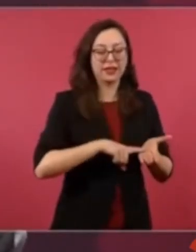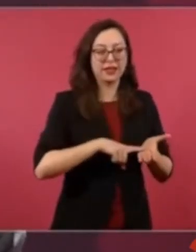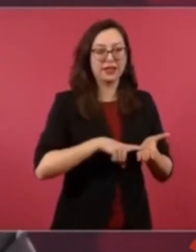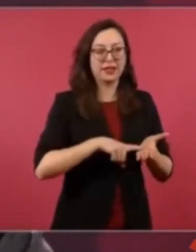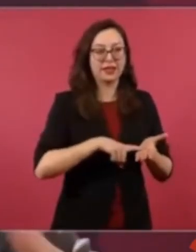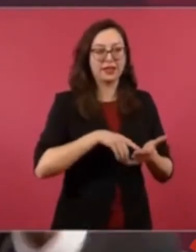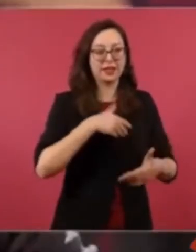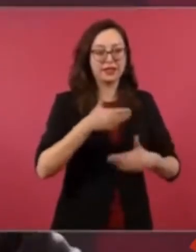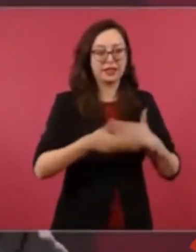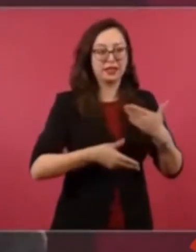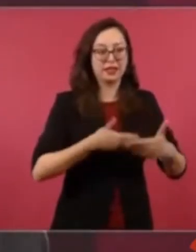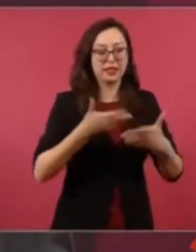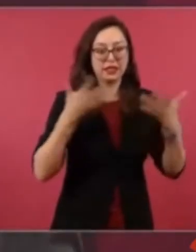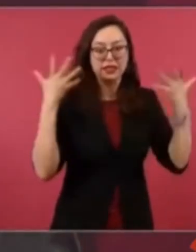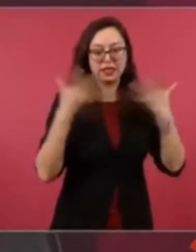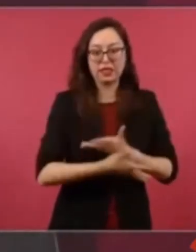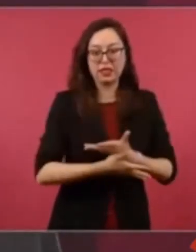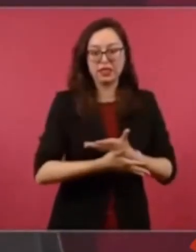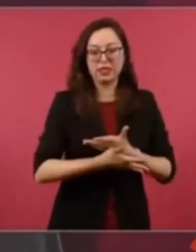¿Y ahora qué?